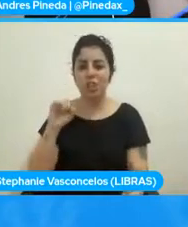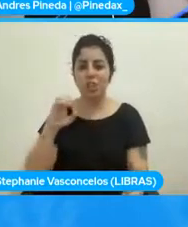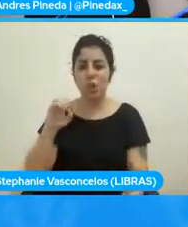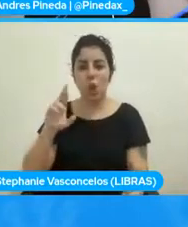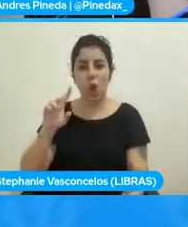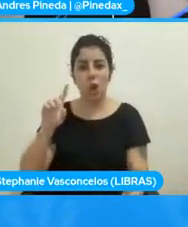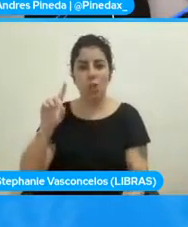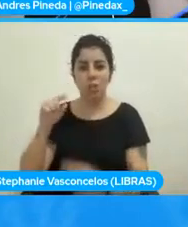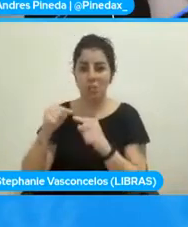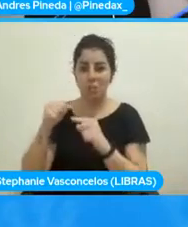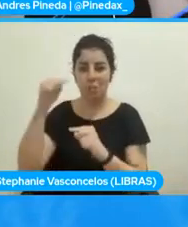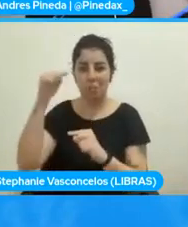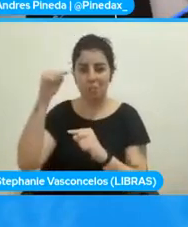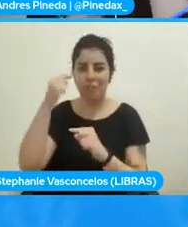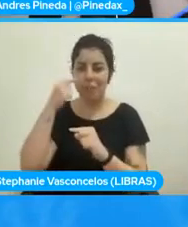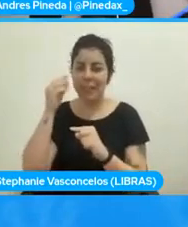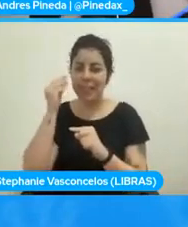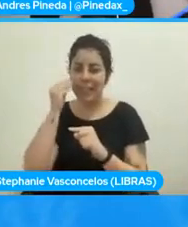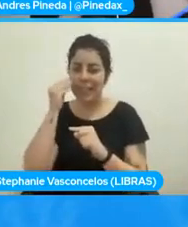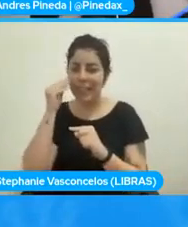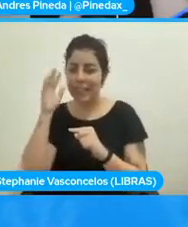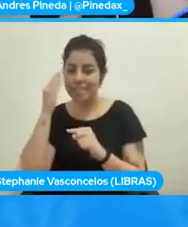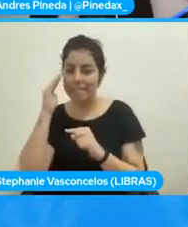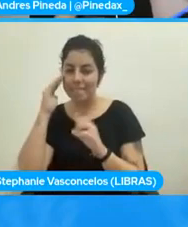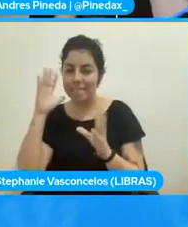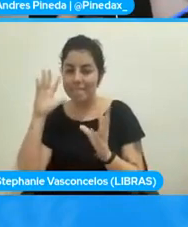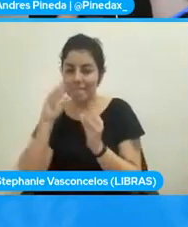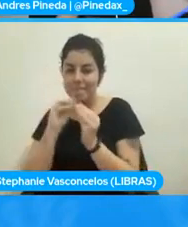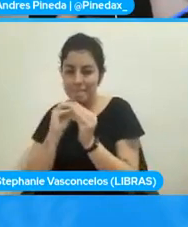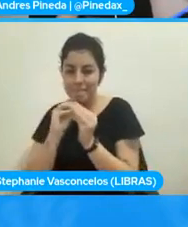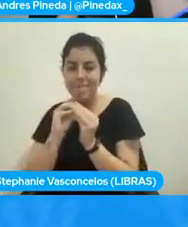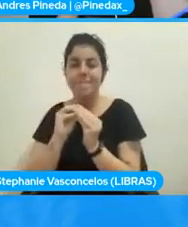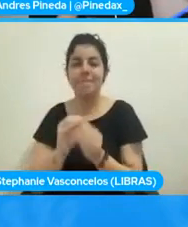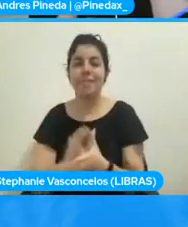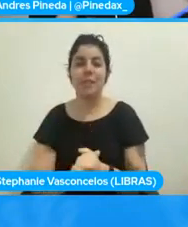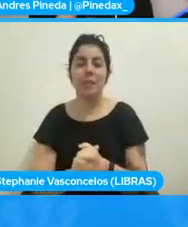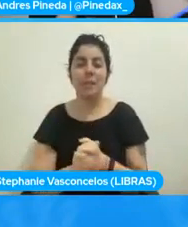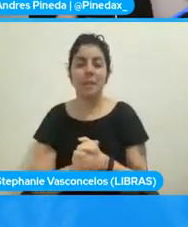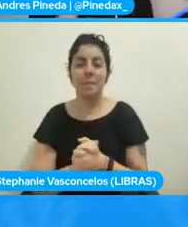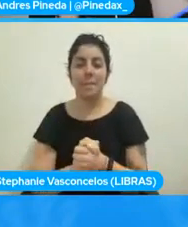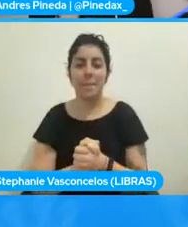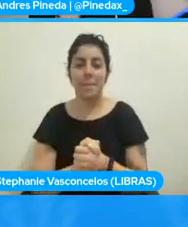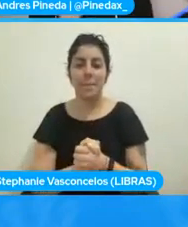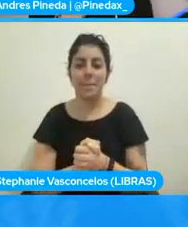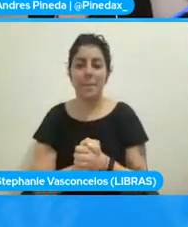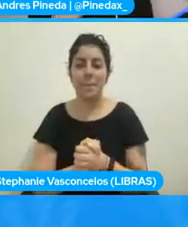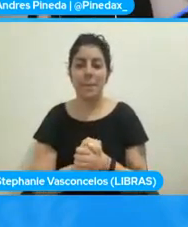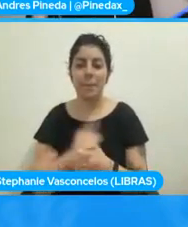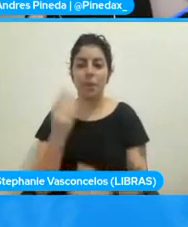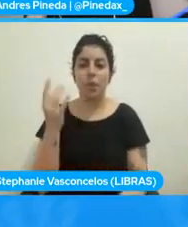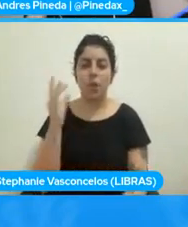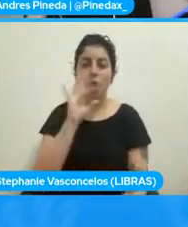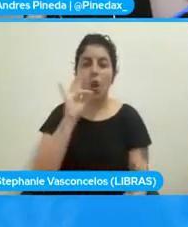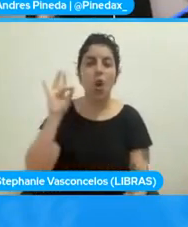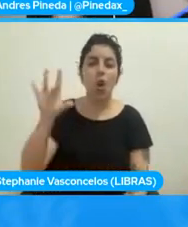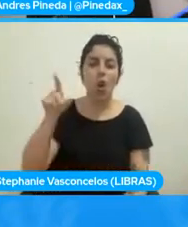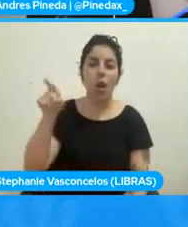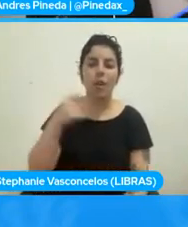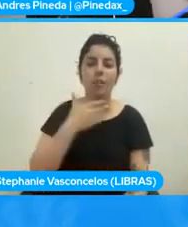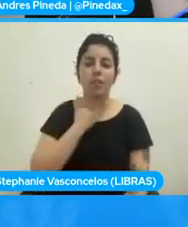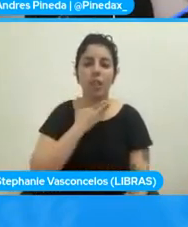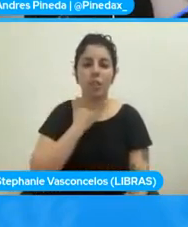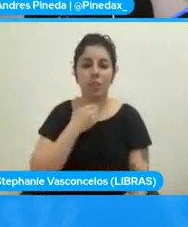Déjame ver si puedo comprenderla. la voy a poner aquí en este chat. Nuestro chat. ¿Qué crees? Puedes